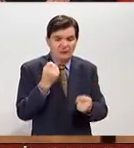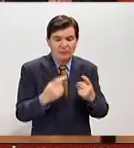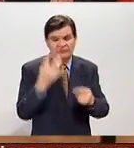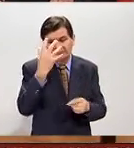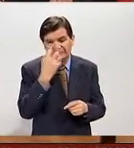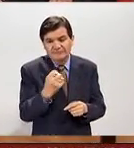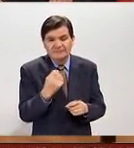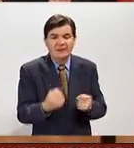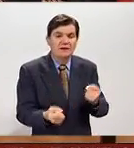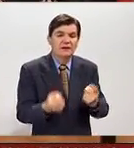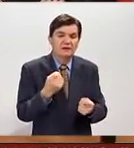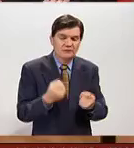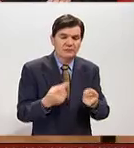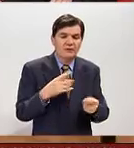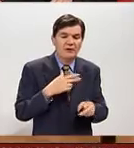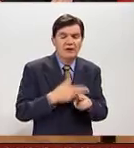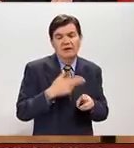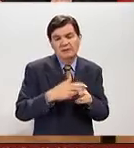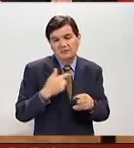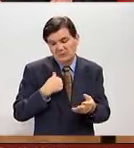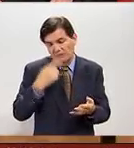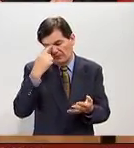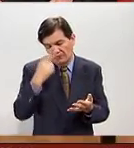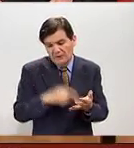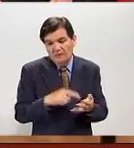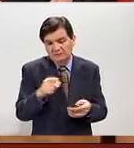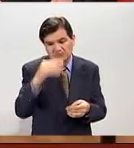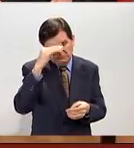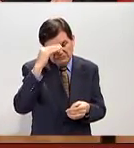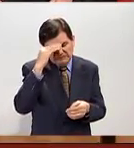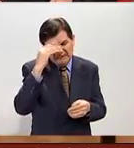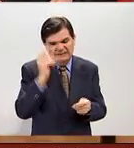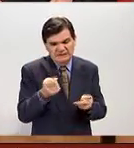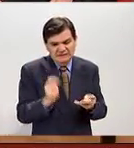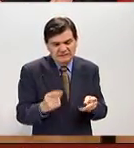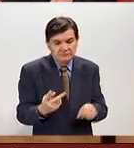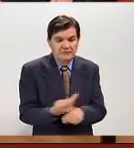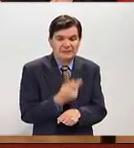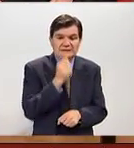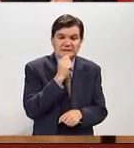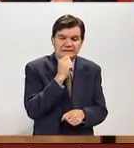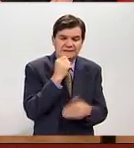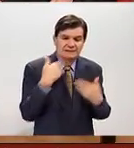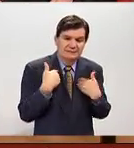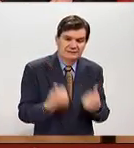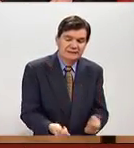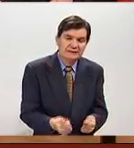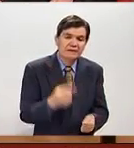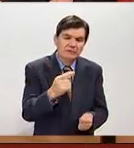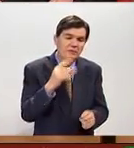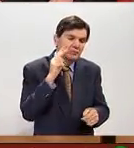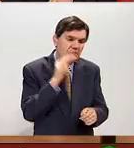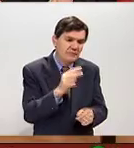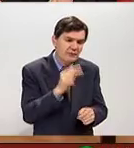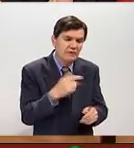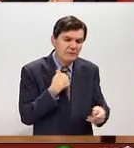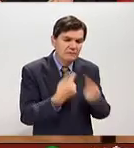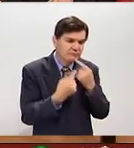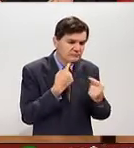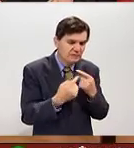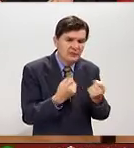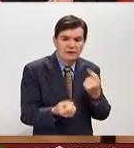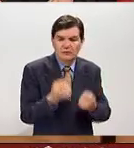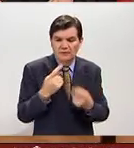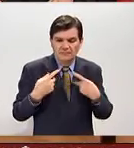tristes, algunos yo creo que todavía no les reflexionaban de qué es lo que les había pasado. Pudimos nosotros platicar con